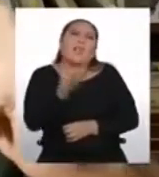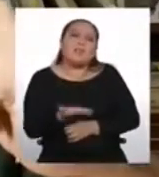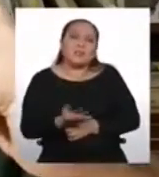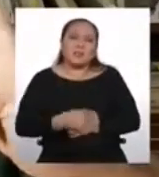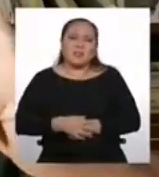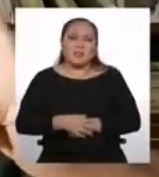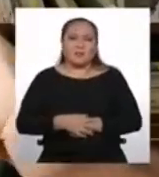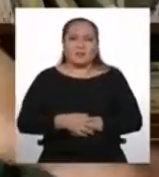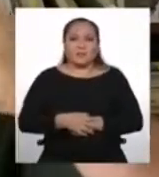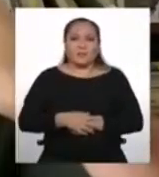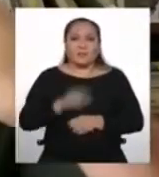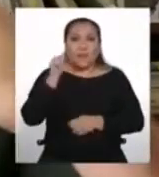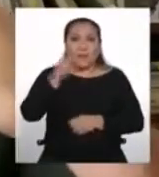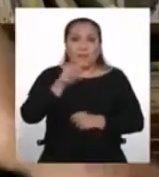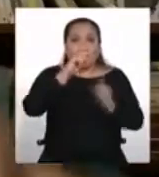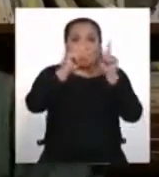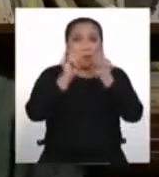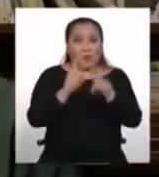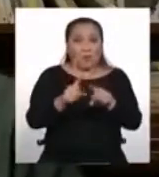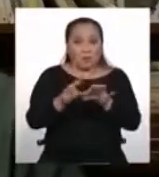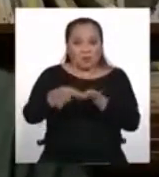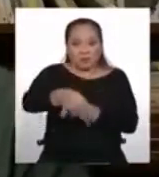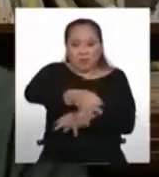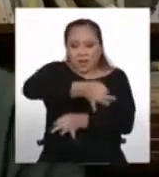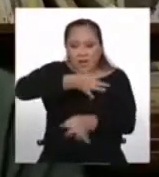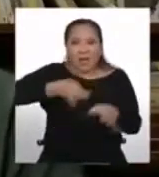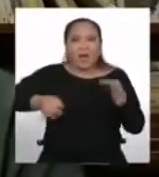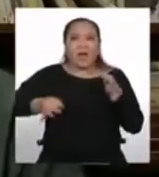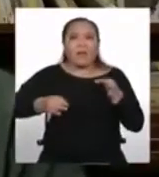Entonces, esta misma pregunta, ¿qué tal si le damos la vuelta?